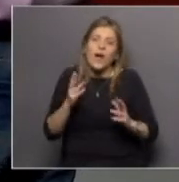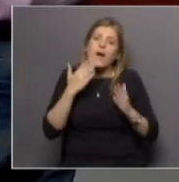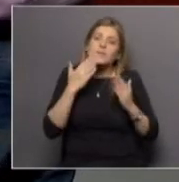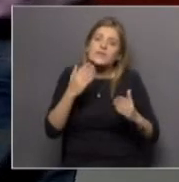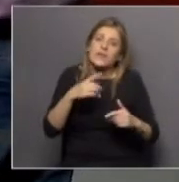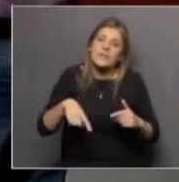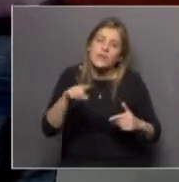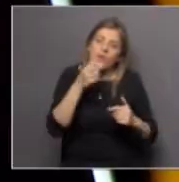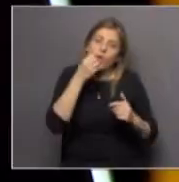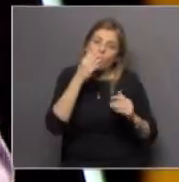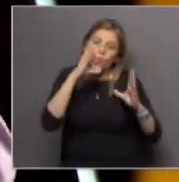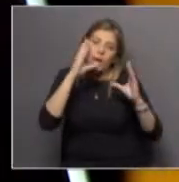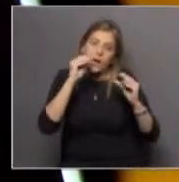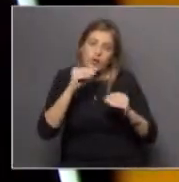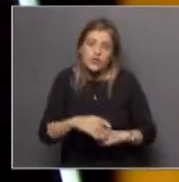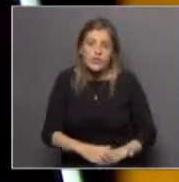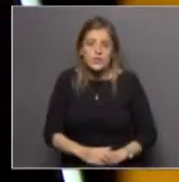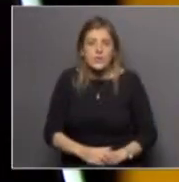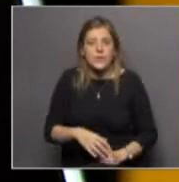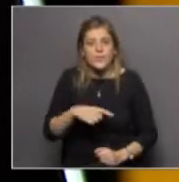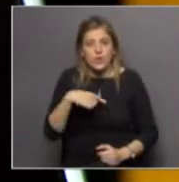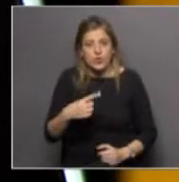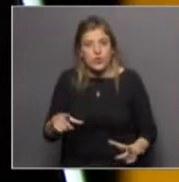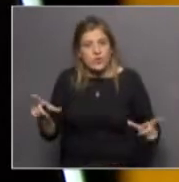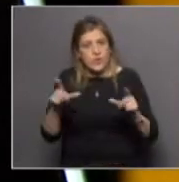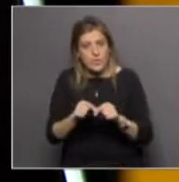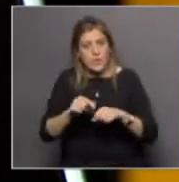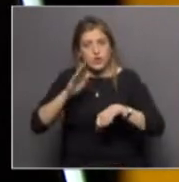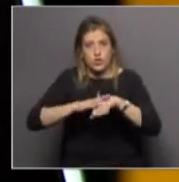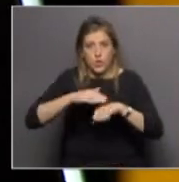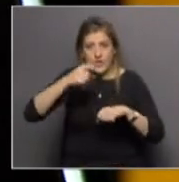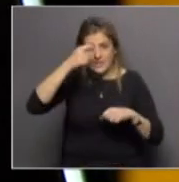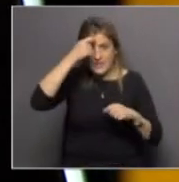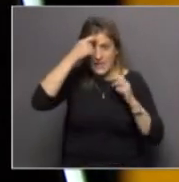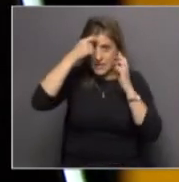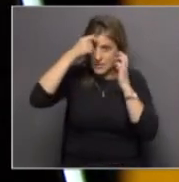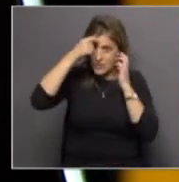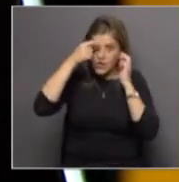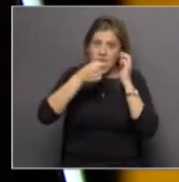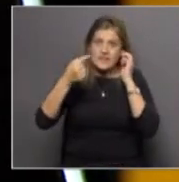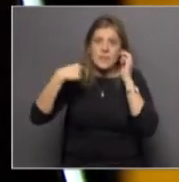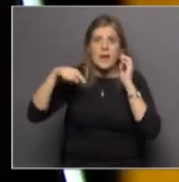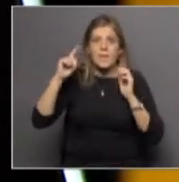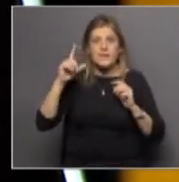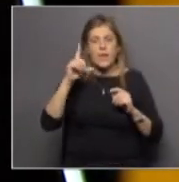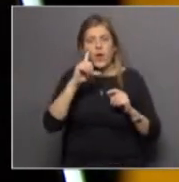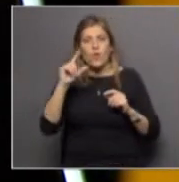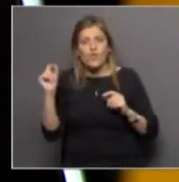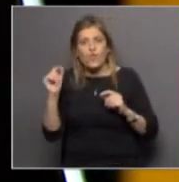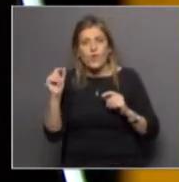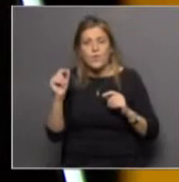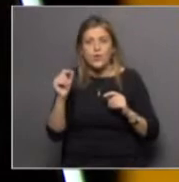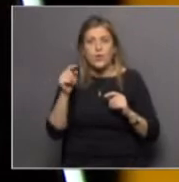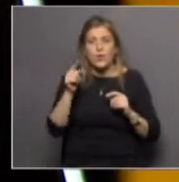a ustedes buenas noches y nosotros cerramos y ciencia y nos vamos con un mea culpa la semana pasada nos fuimos con